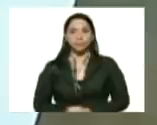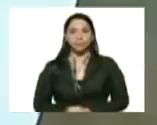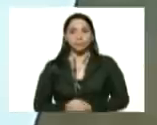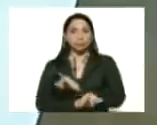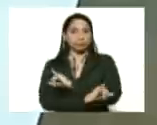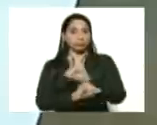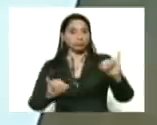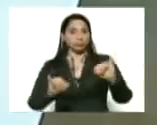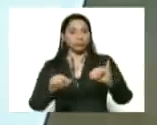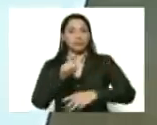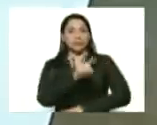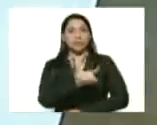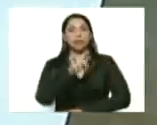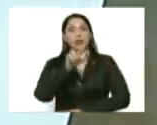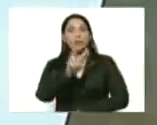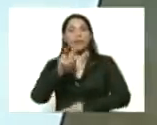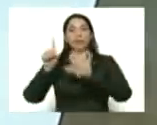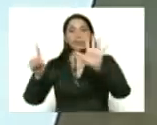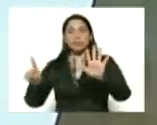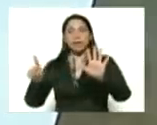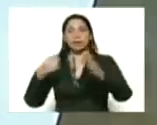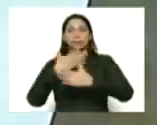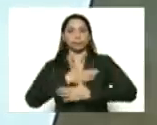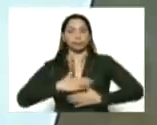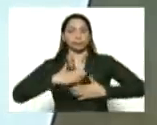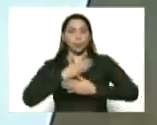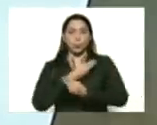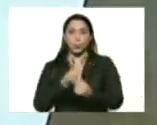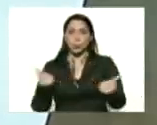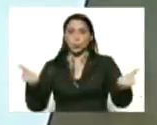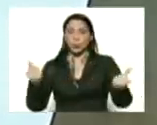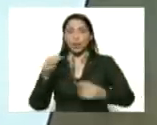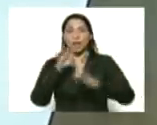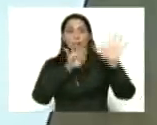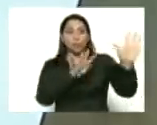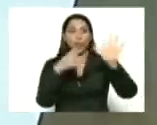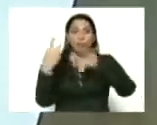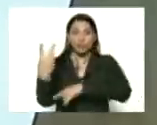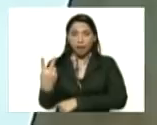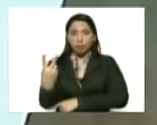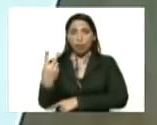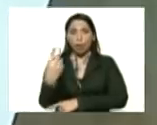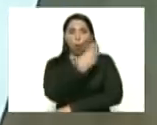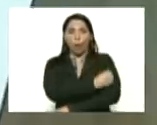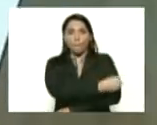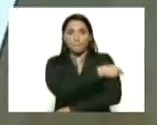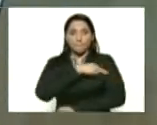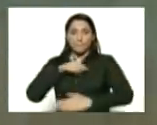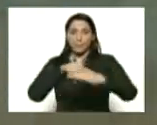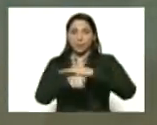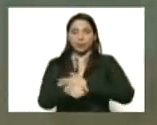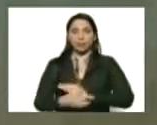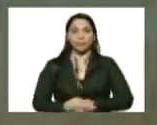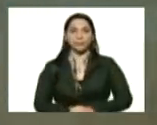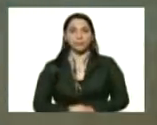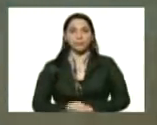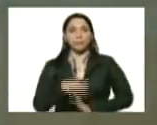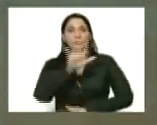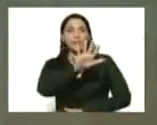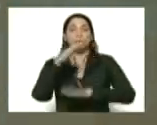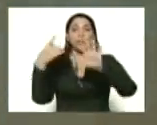ya tenemos 126 recuperados, 92 en hospitales, 56,